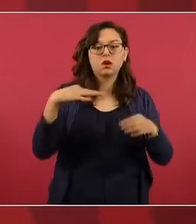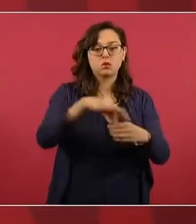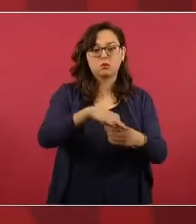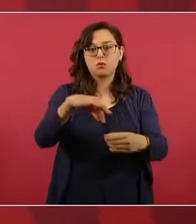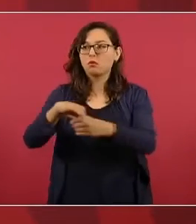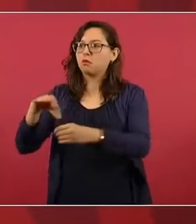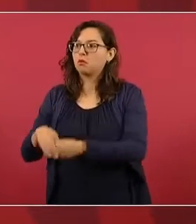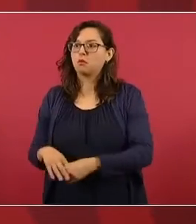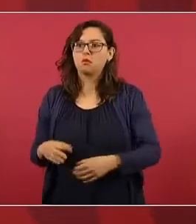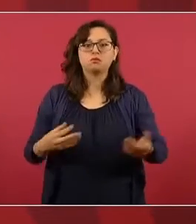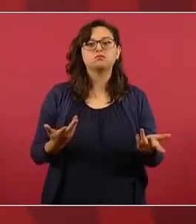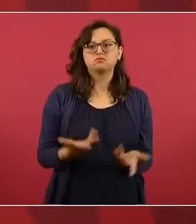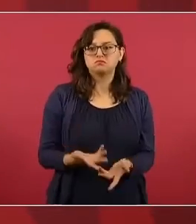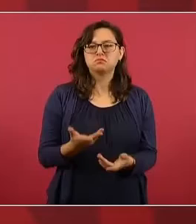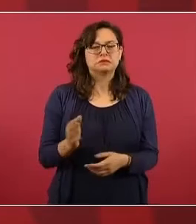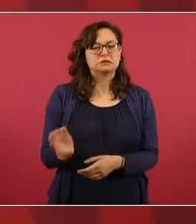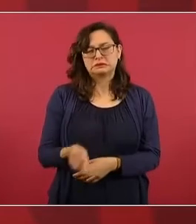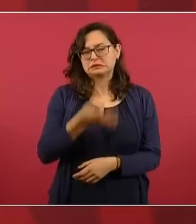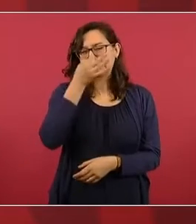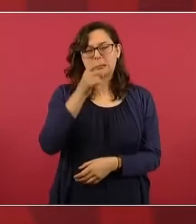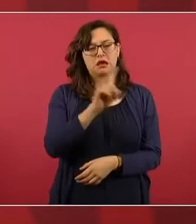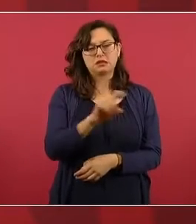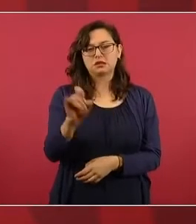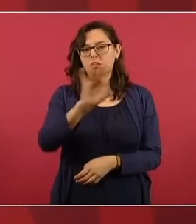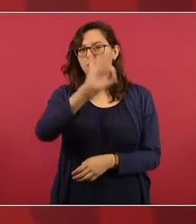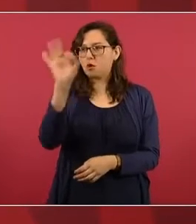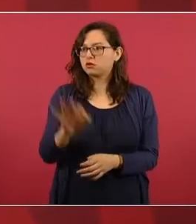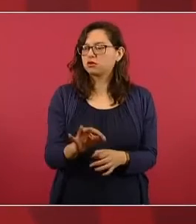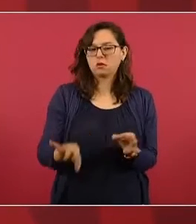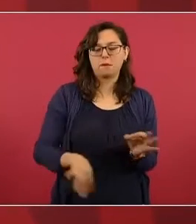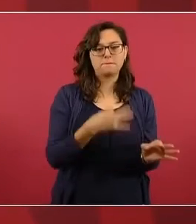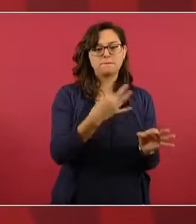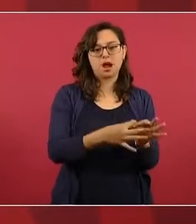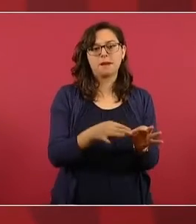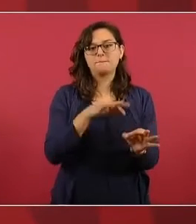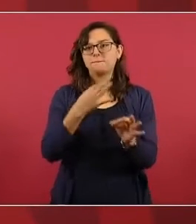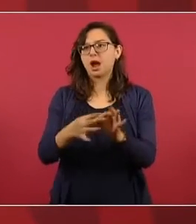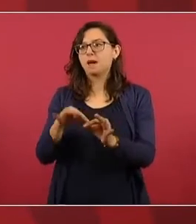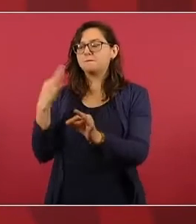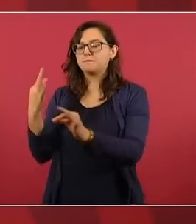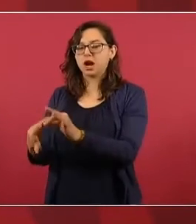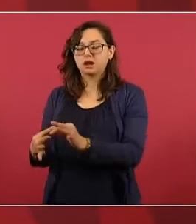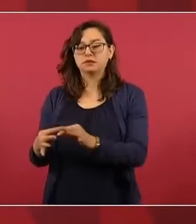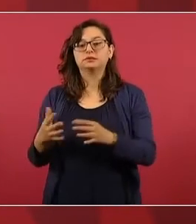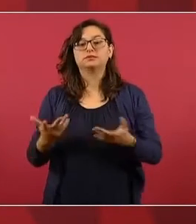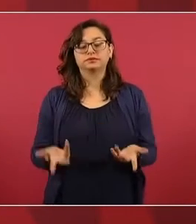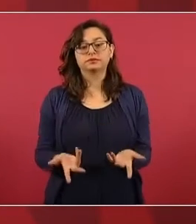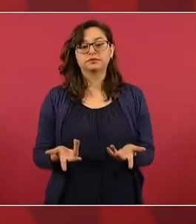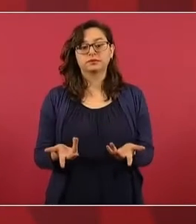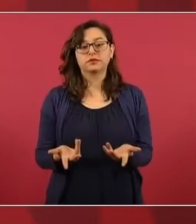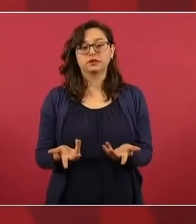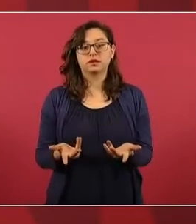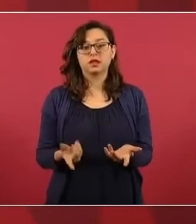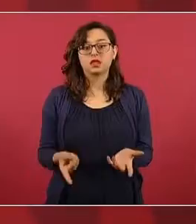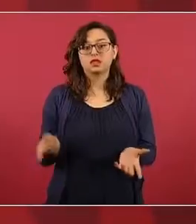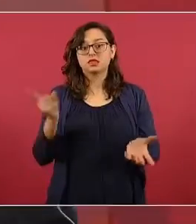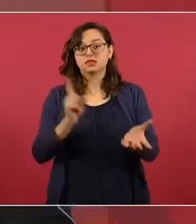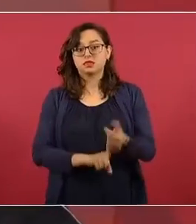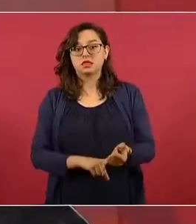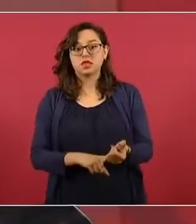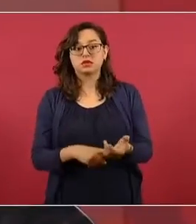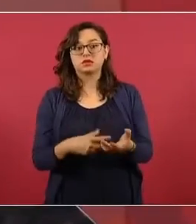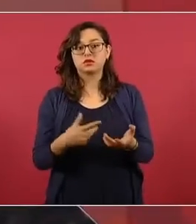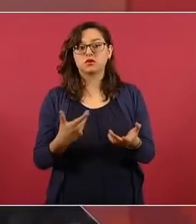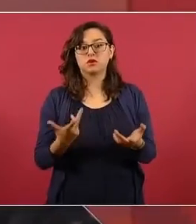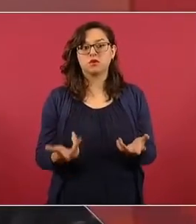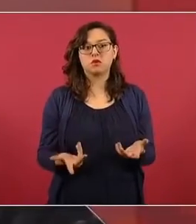no se le diera espacio a la nota